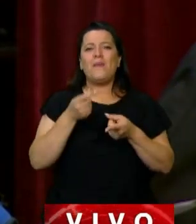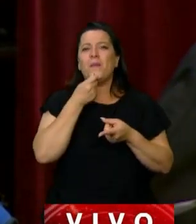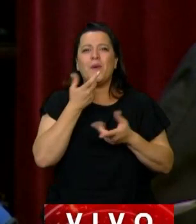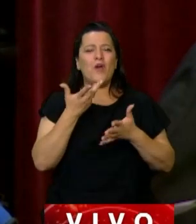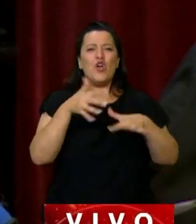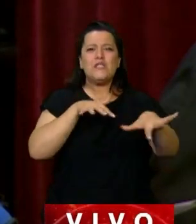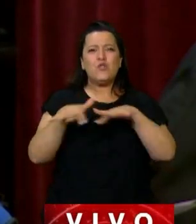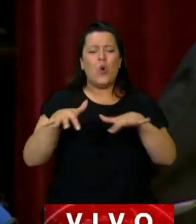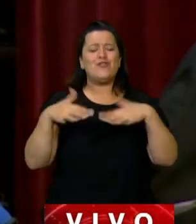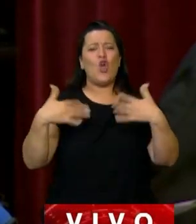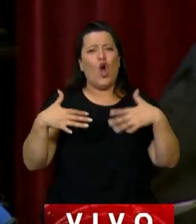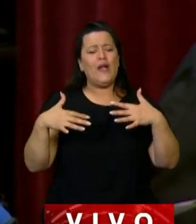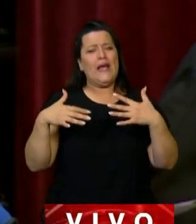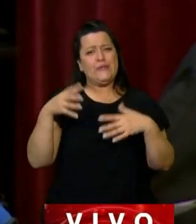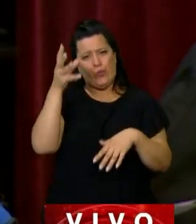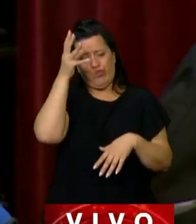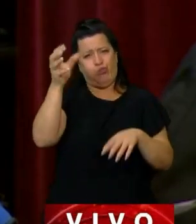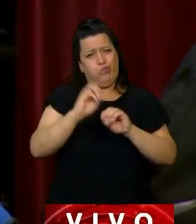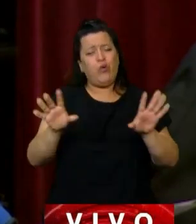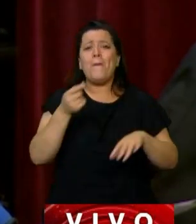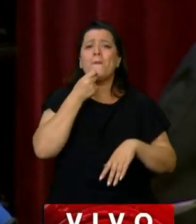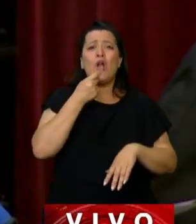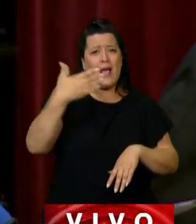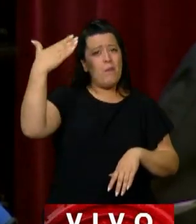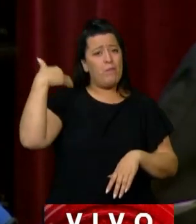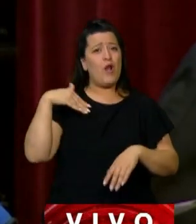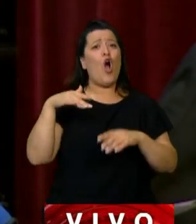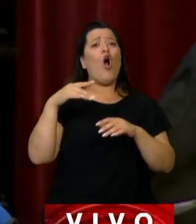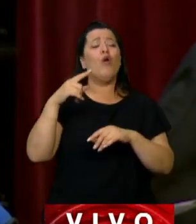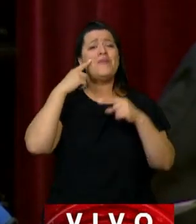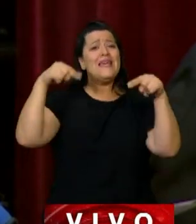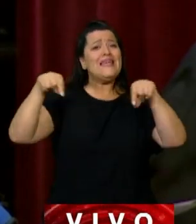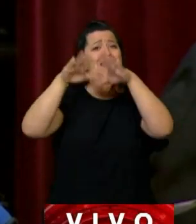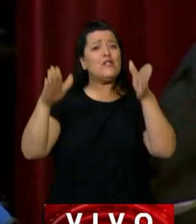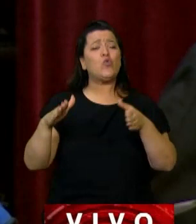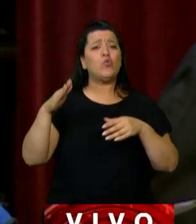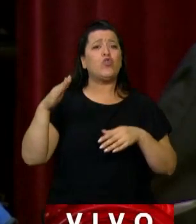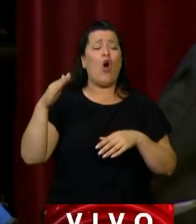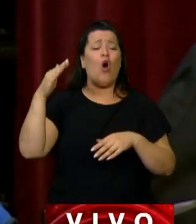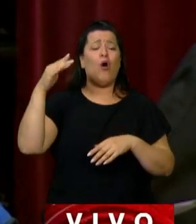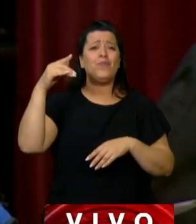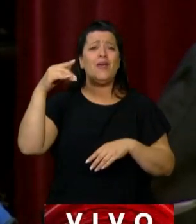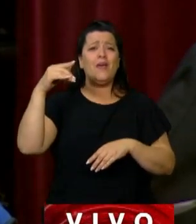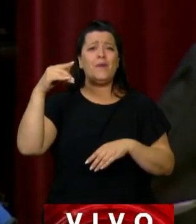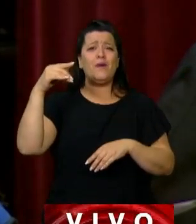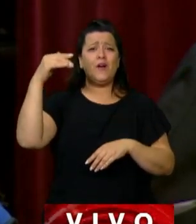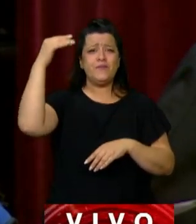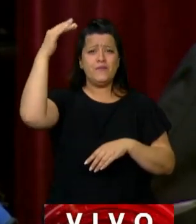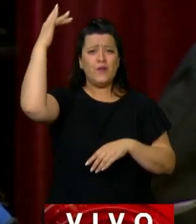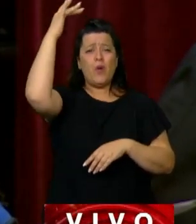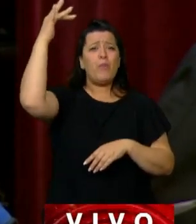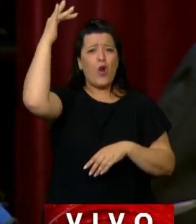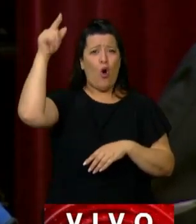de abuso, no quiero dejar de mencionar el caso del Instituto Provo, donde nosotros hemos acompañado a